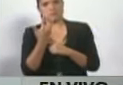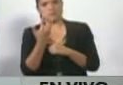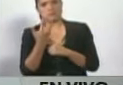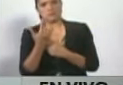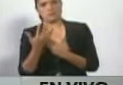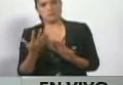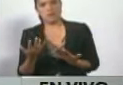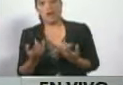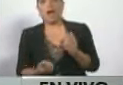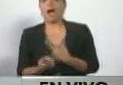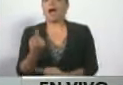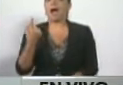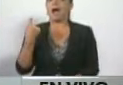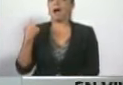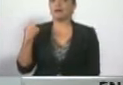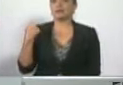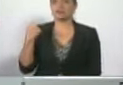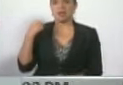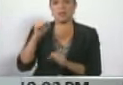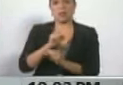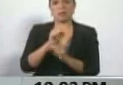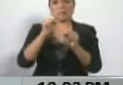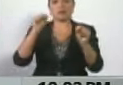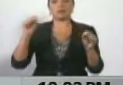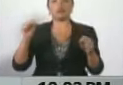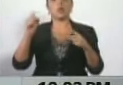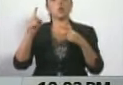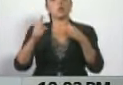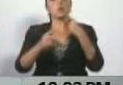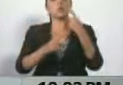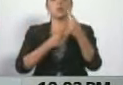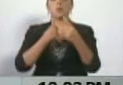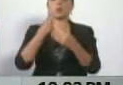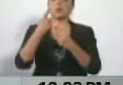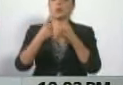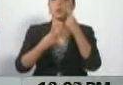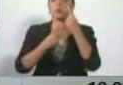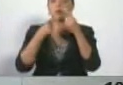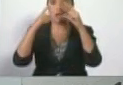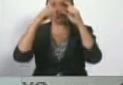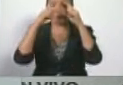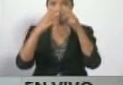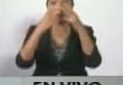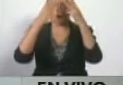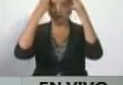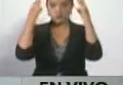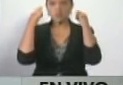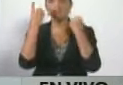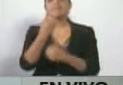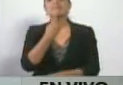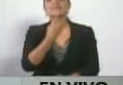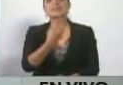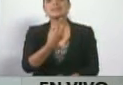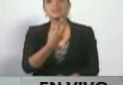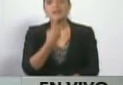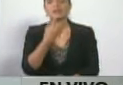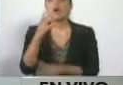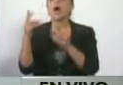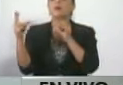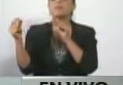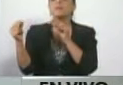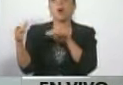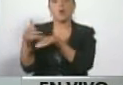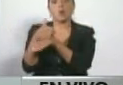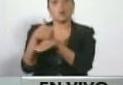ayer a primera hora declaración de Ramos Alup diciendo que están en conversaciones con el